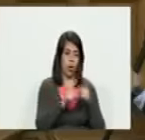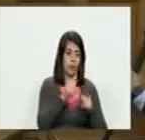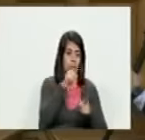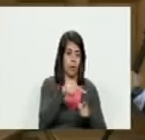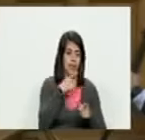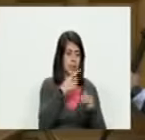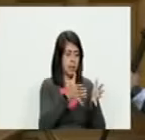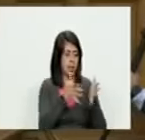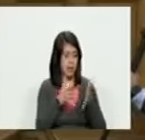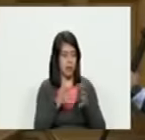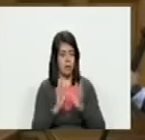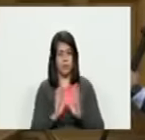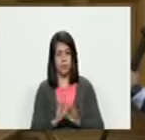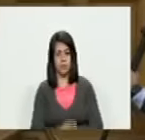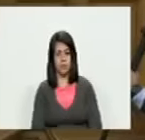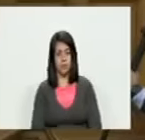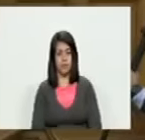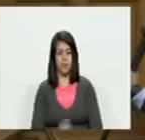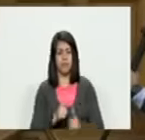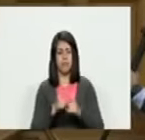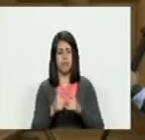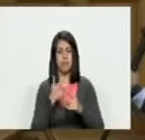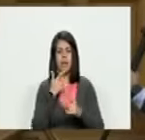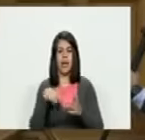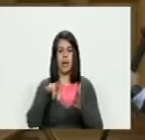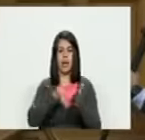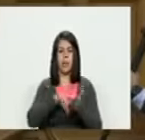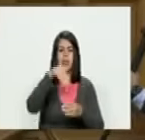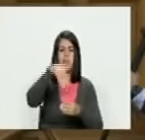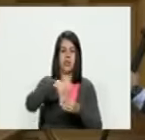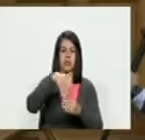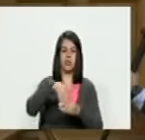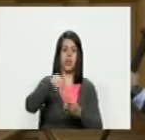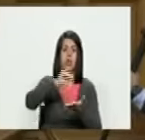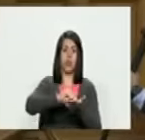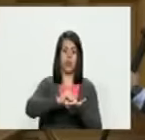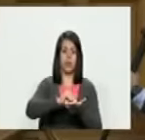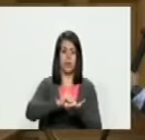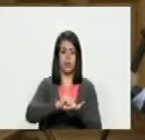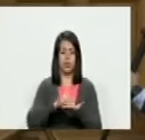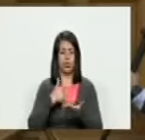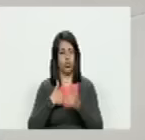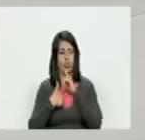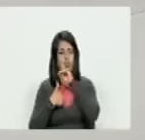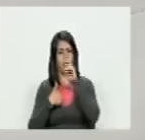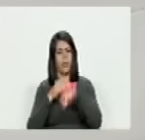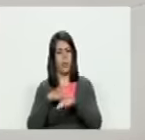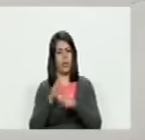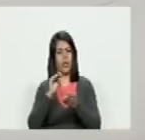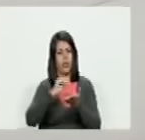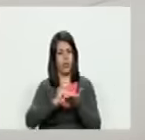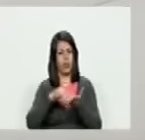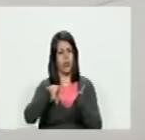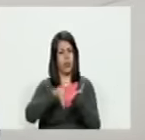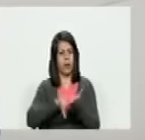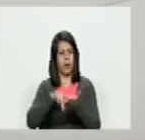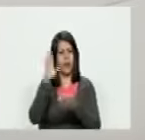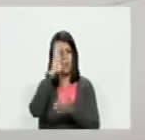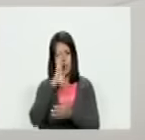otros dicen que ganaron entonces hay que repetir las elecciones y yo me pregunto ¿por qué no las repitieron en Brasil?